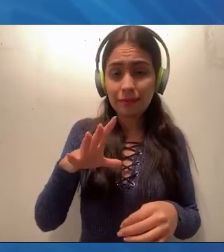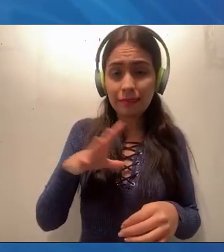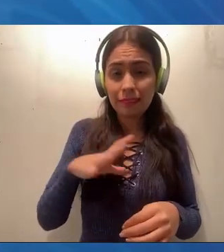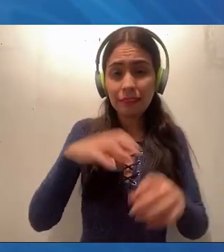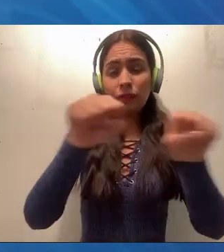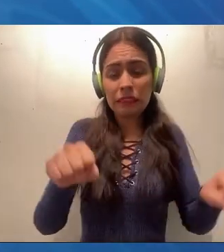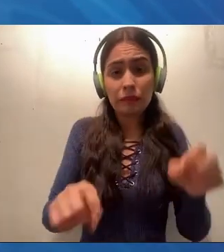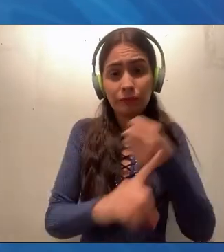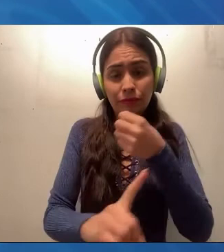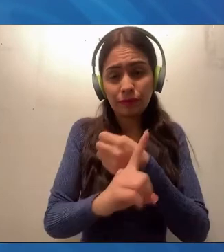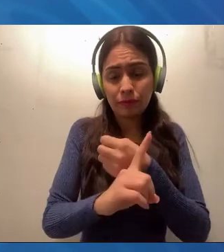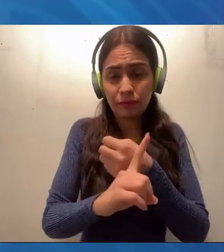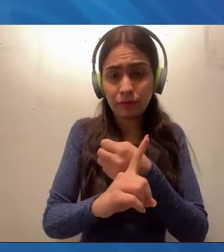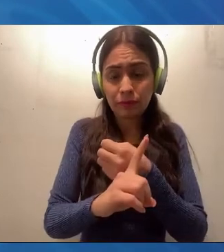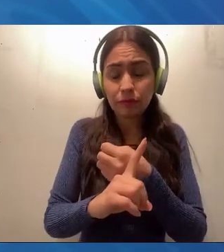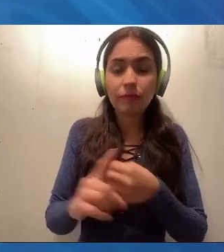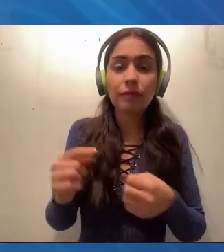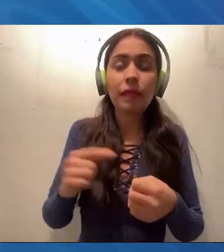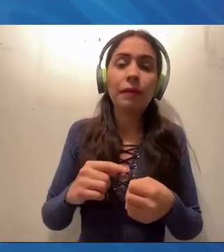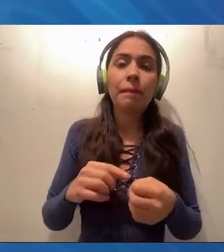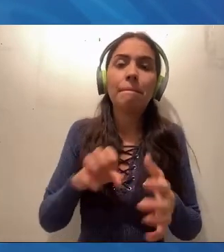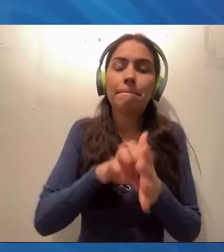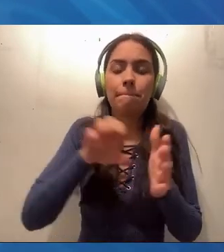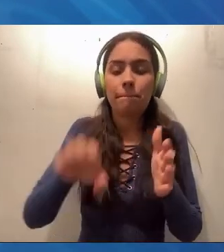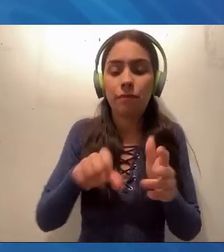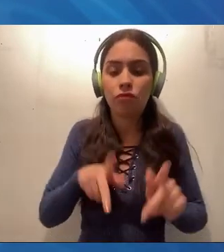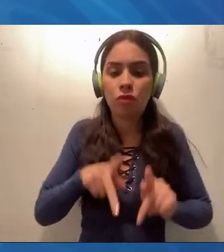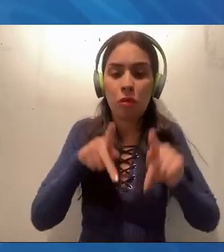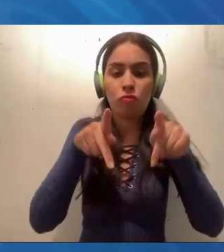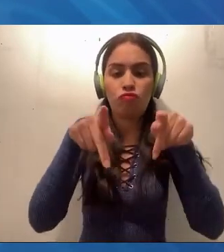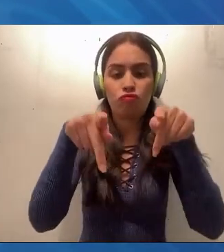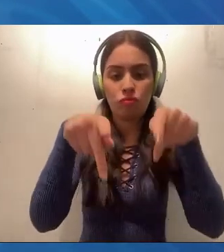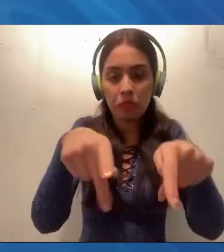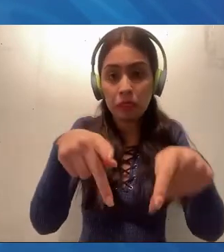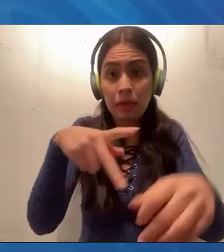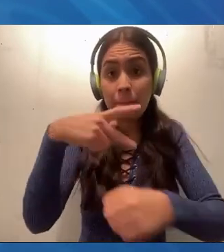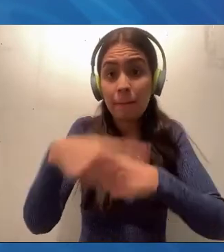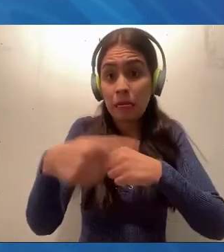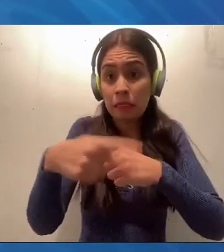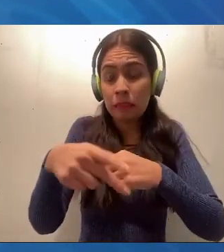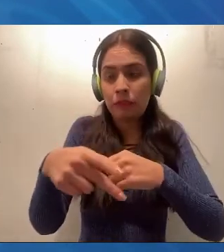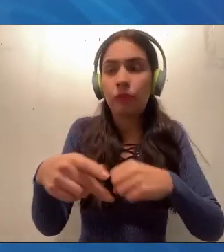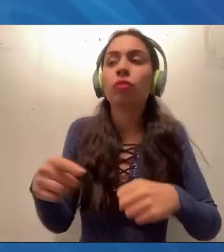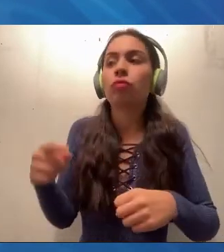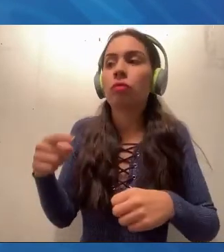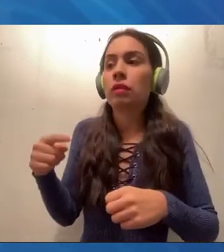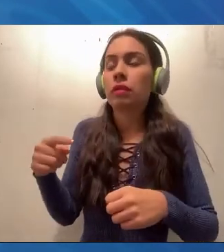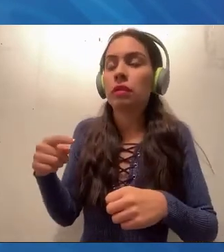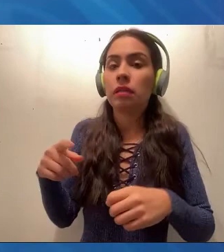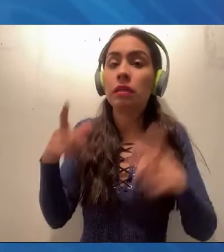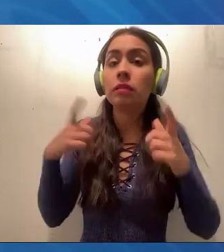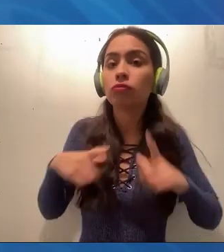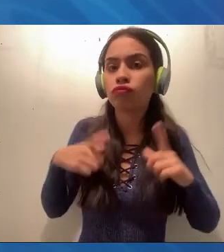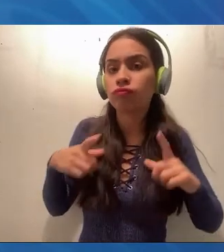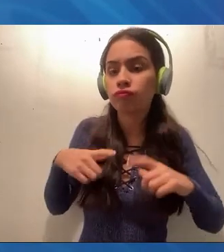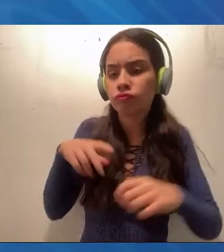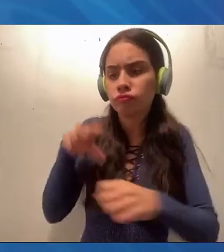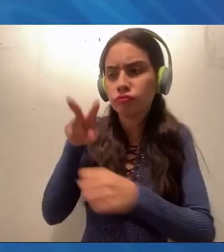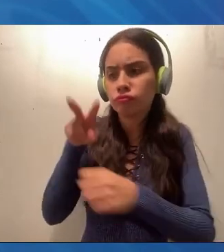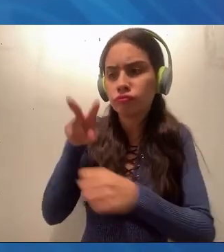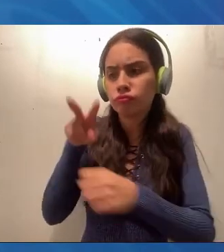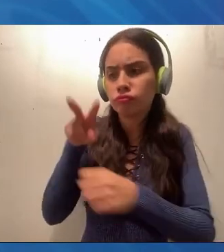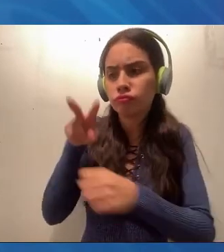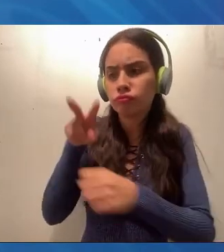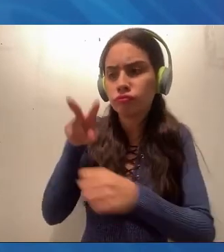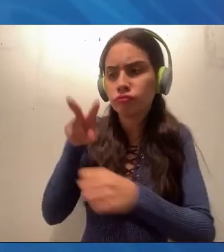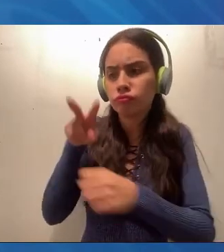las autoridades pueden sentarse a observar y a deliberar cuáles son las acciones que se tienen que tomar para